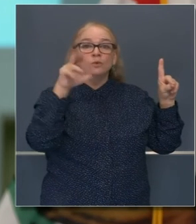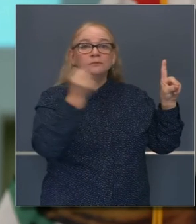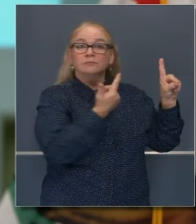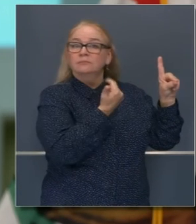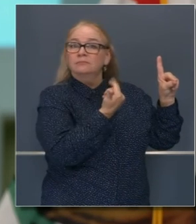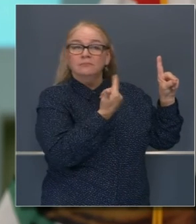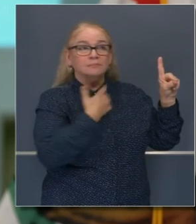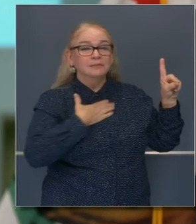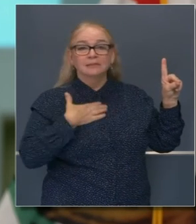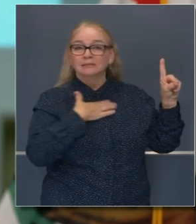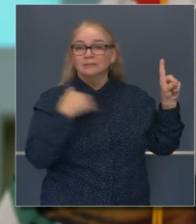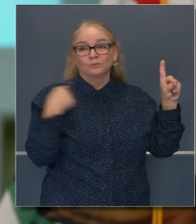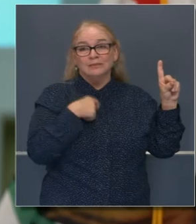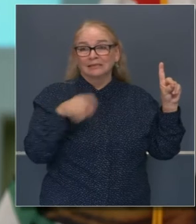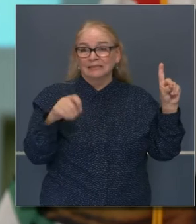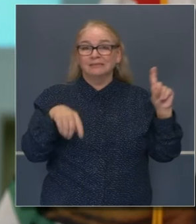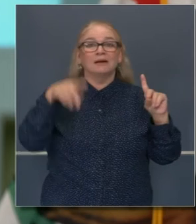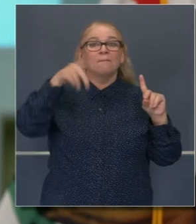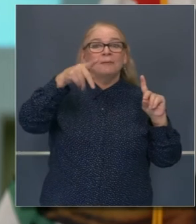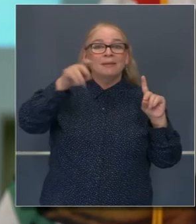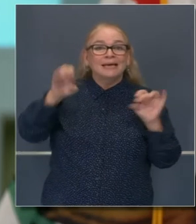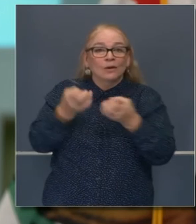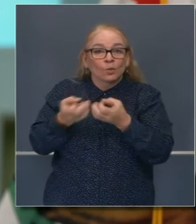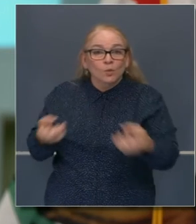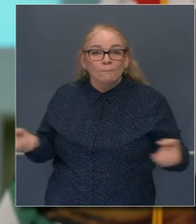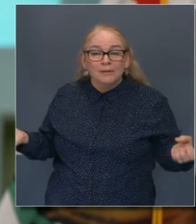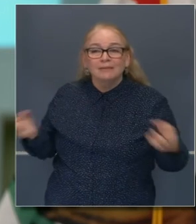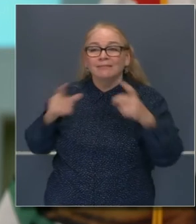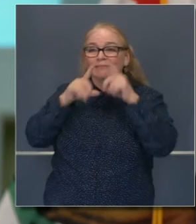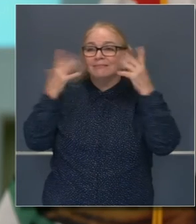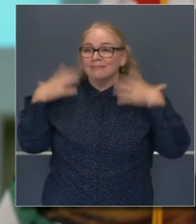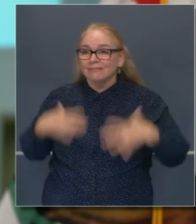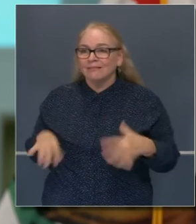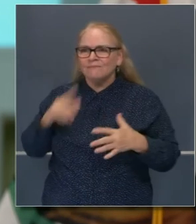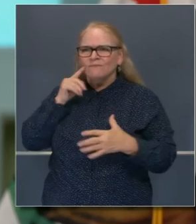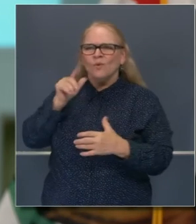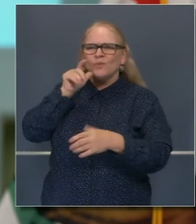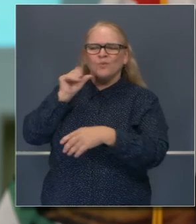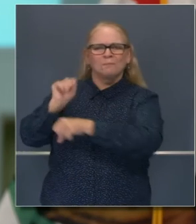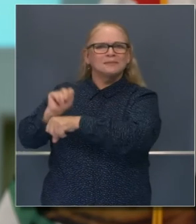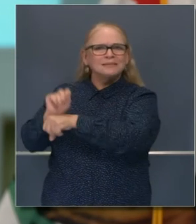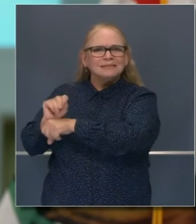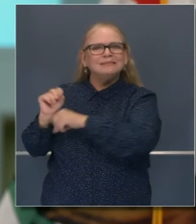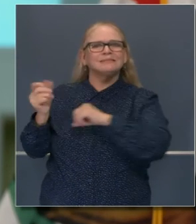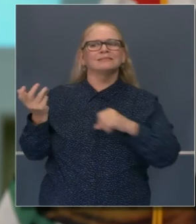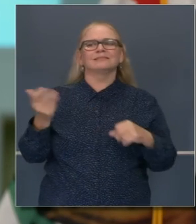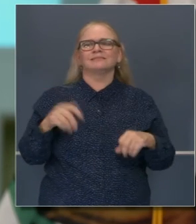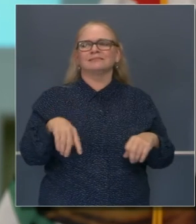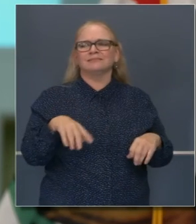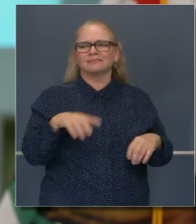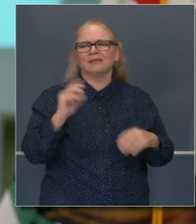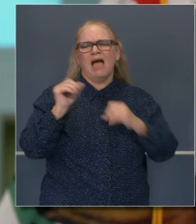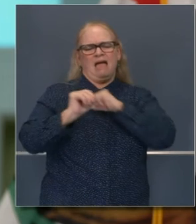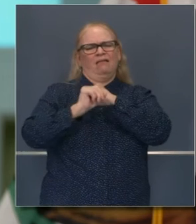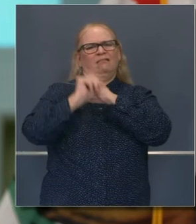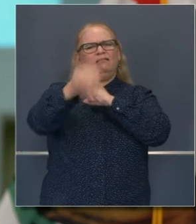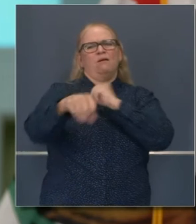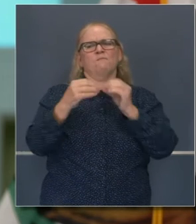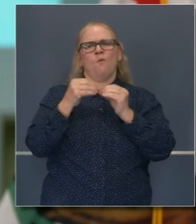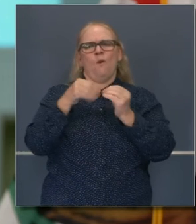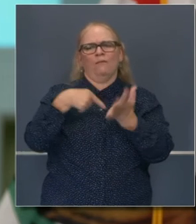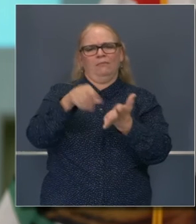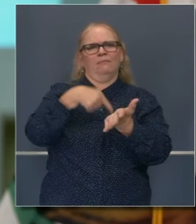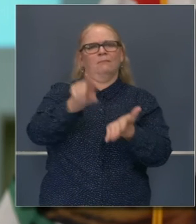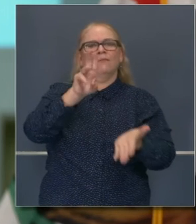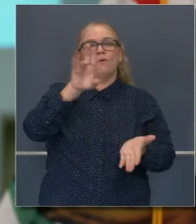apoyos federales, incluyendo PPP, para comerciantes, incluyendo extendiendo seguro de